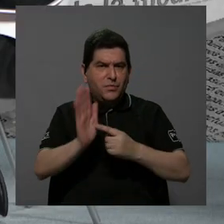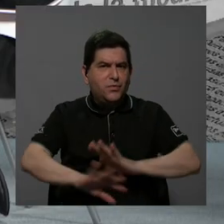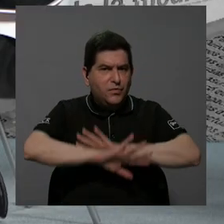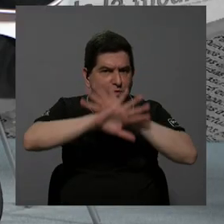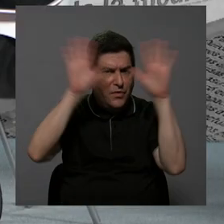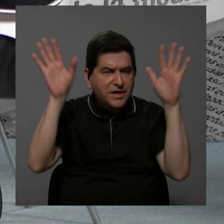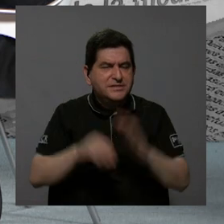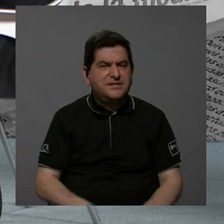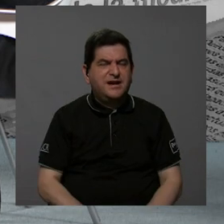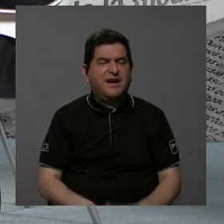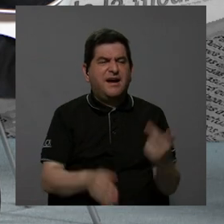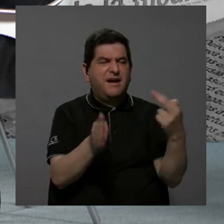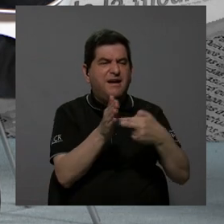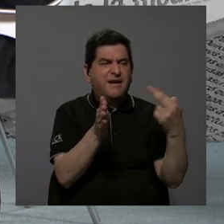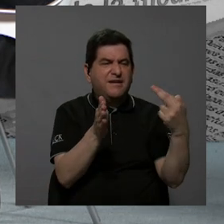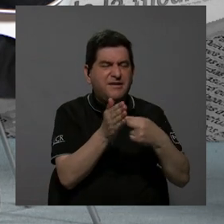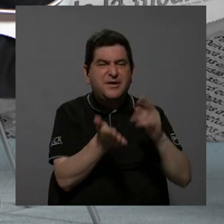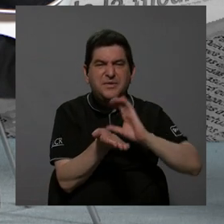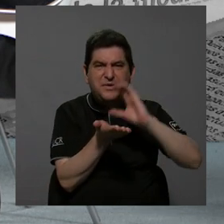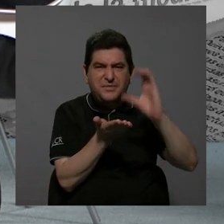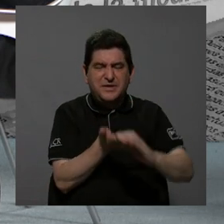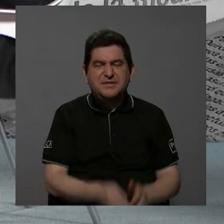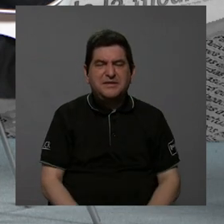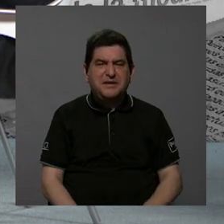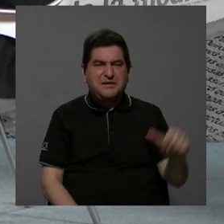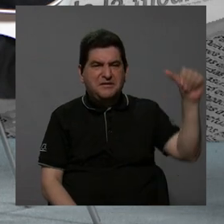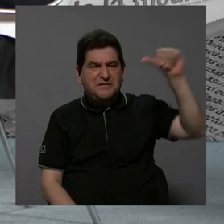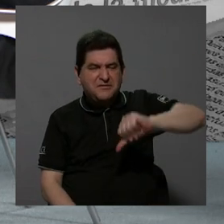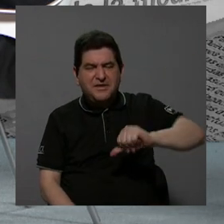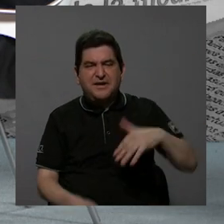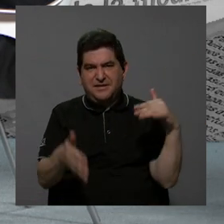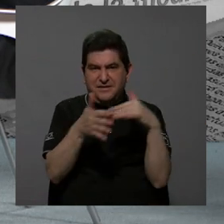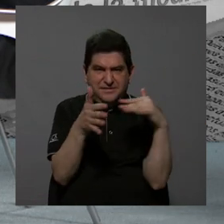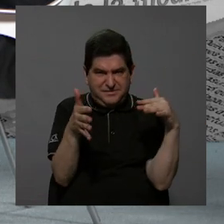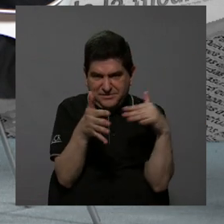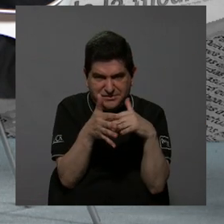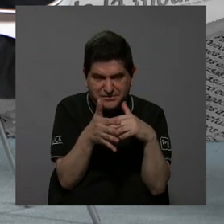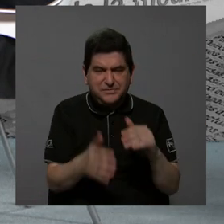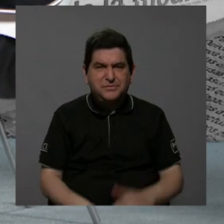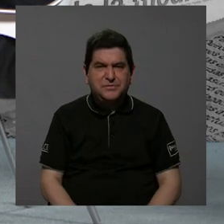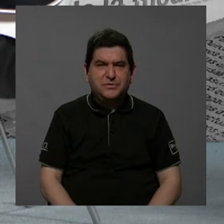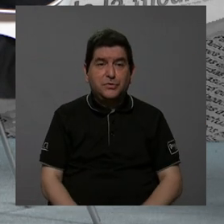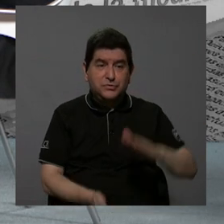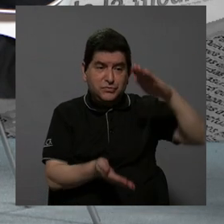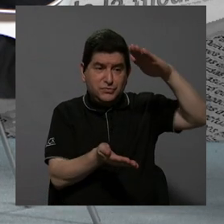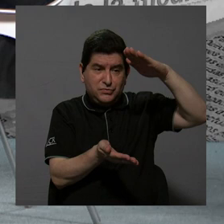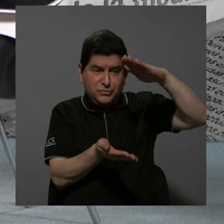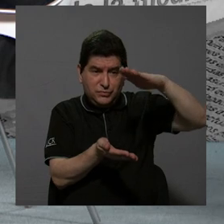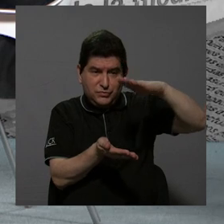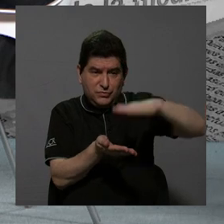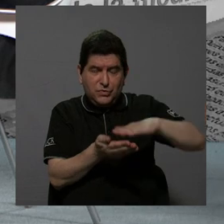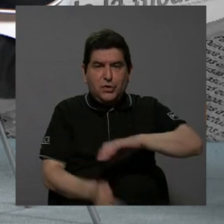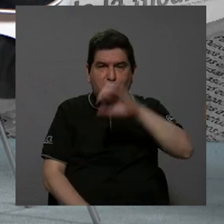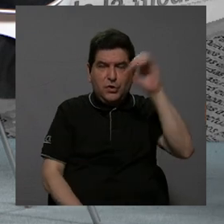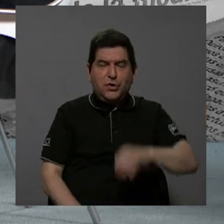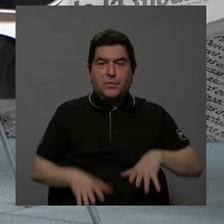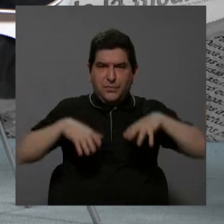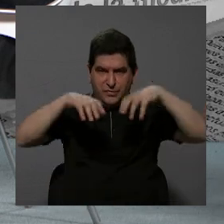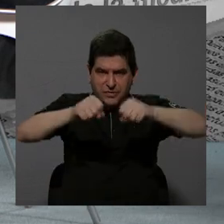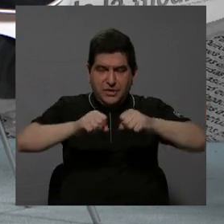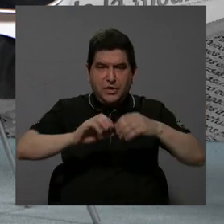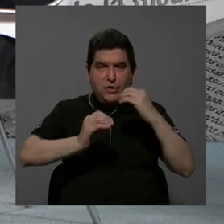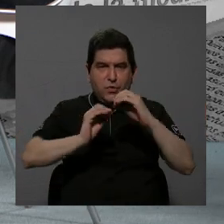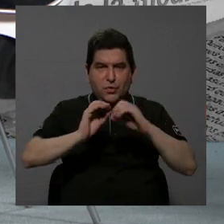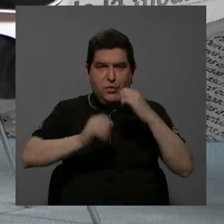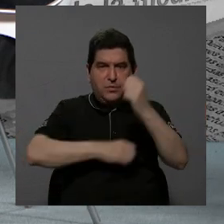decía antes, de la repitencia, del fracaso escolar o la mayor, digamos, una disminución en la tasa de graduación, que es la cantidad